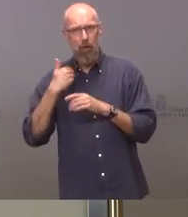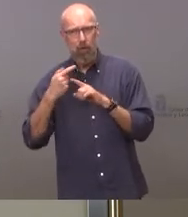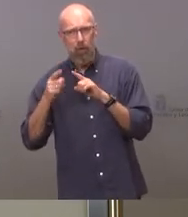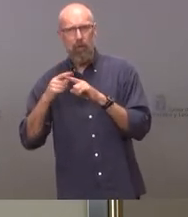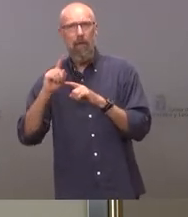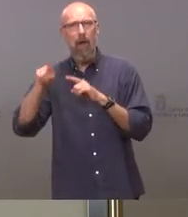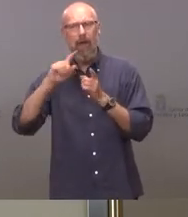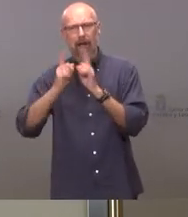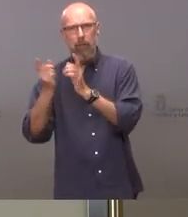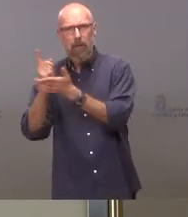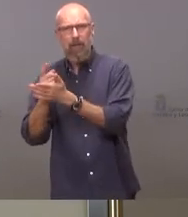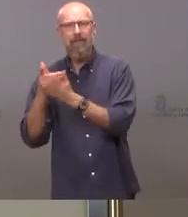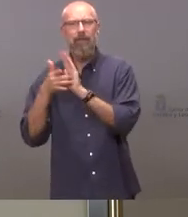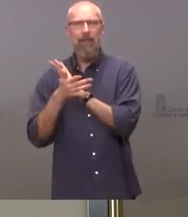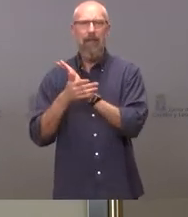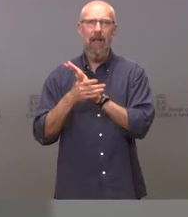de la estrategia gracias